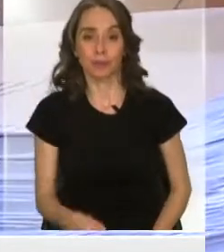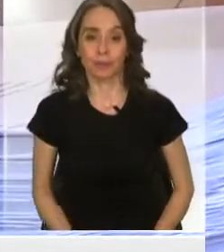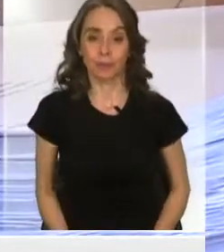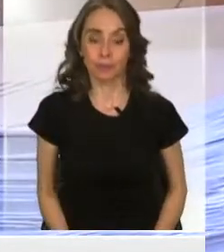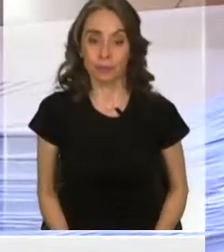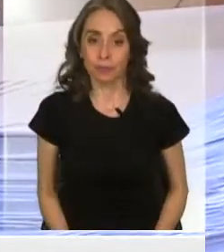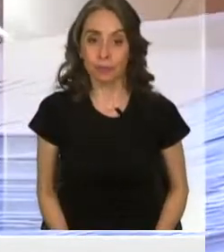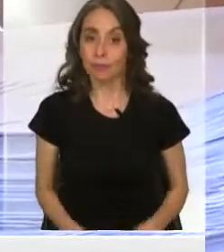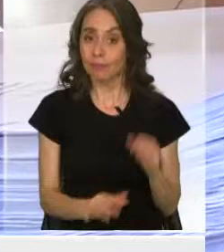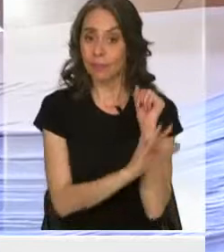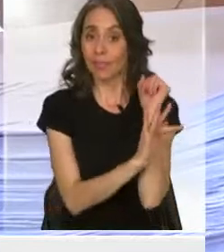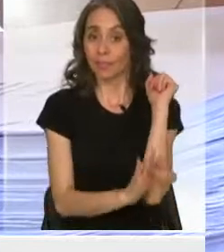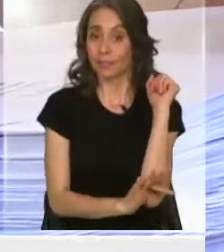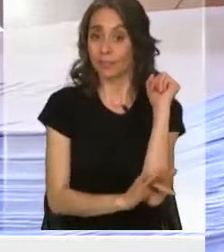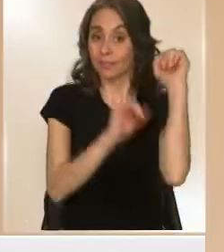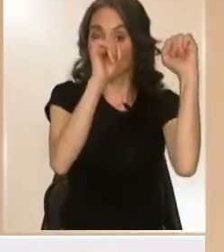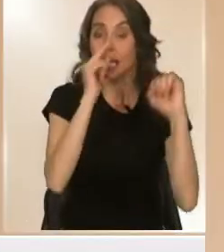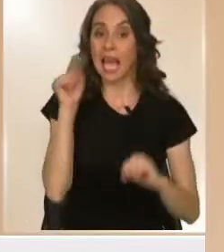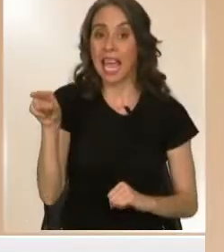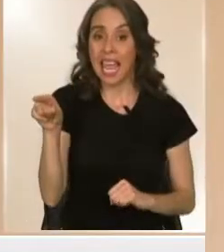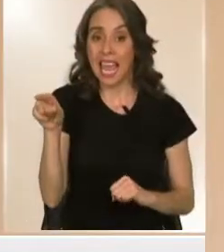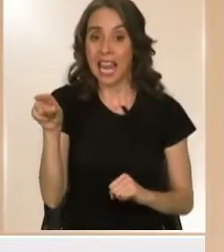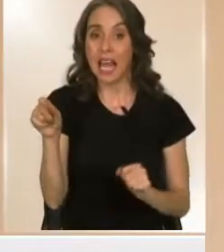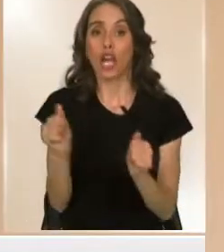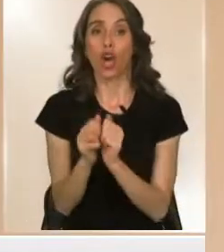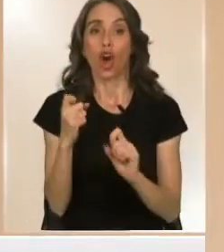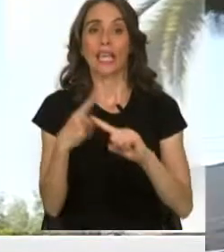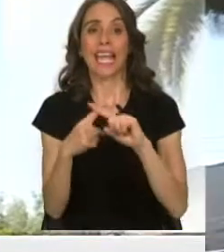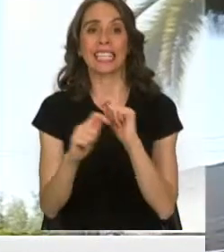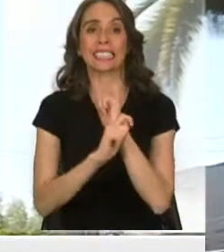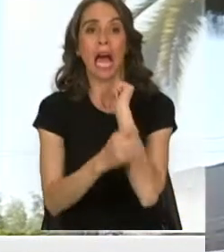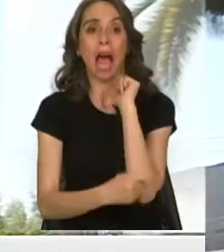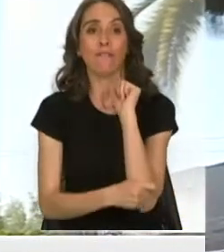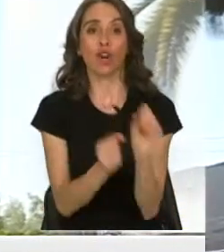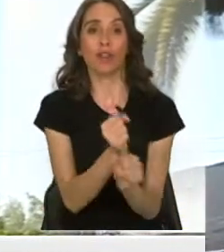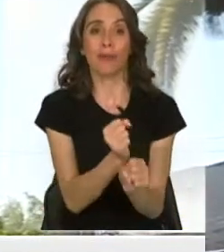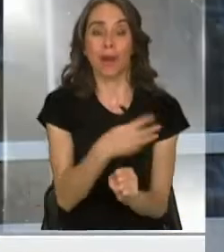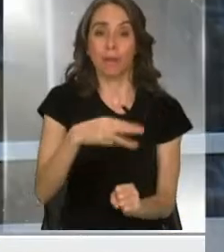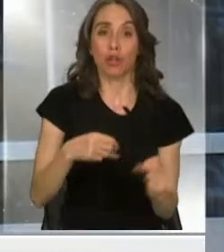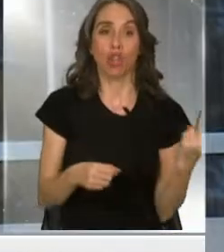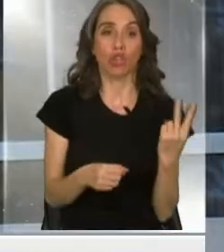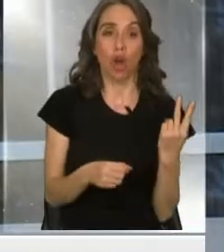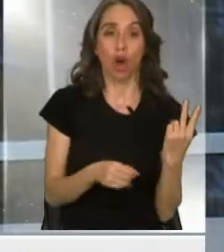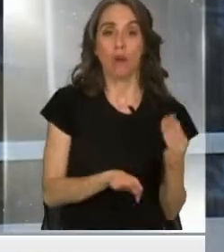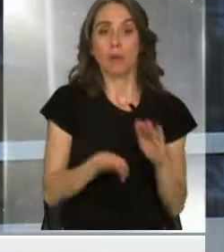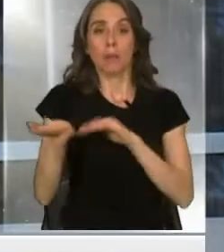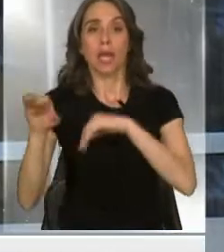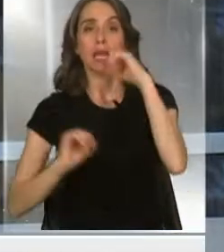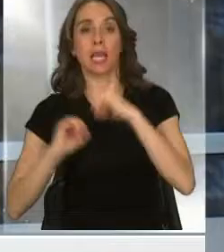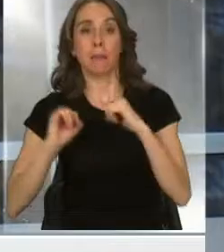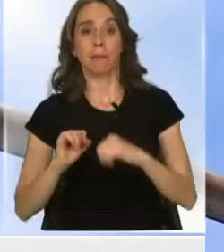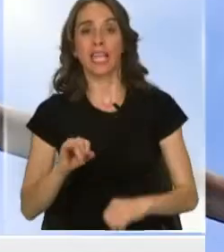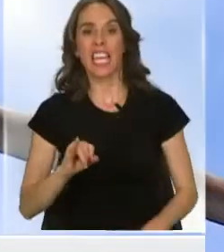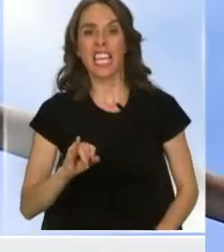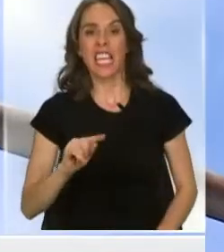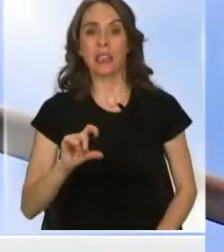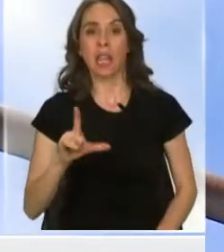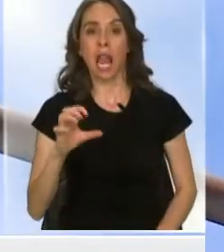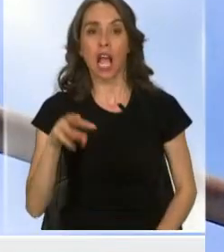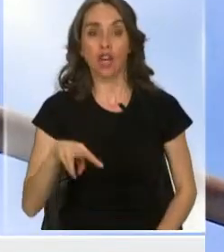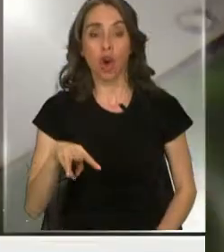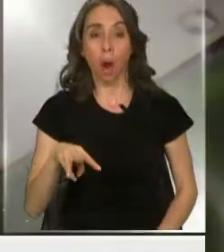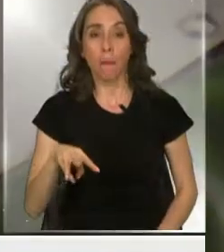Para la Fiscalía, él habría operado junto al ex abogado de la Municipalidad en beneficio de la empresa ITelecom para